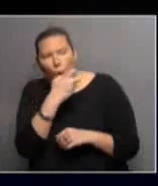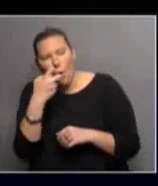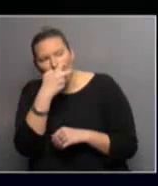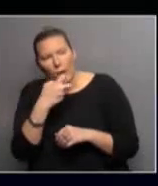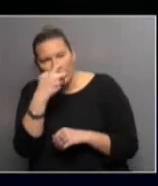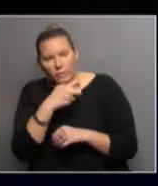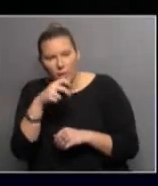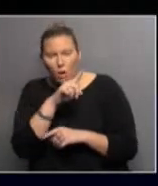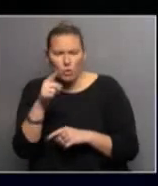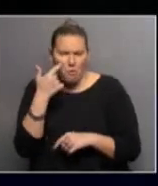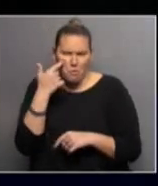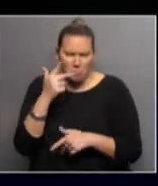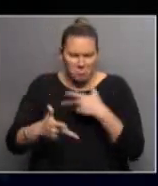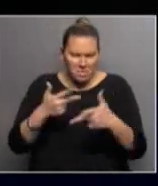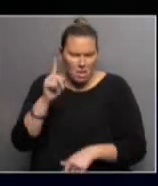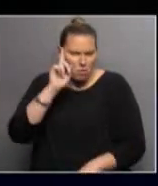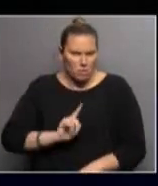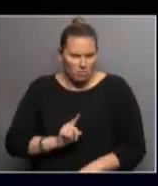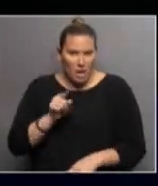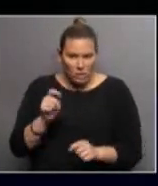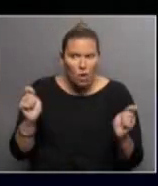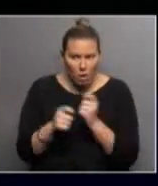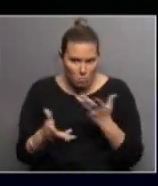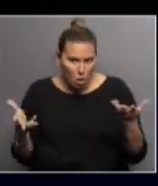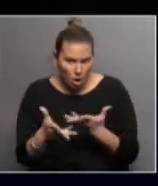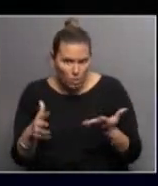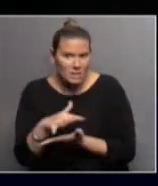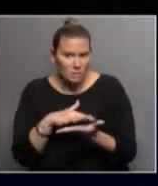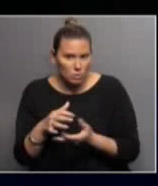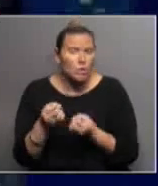digamos, y no conocía la lengua de señas. ¿Eso ha cambiado?